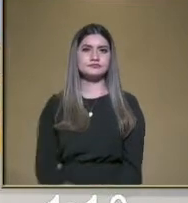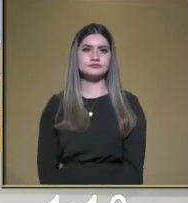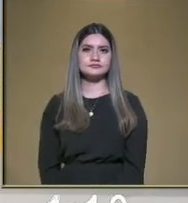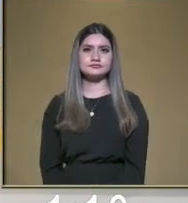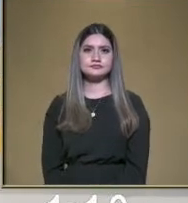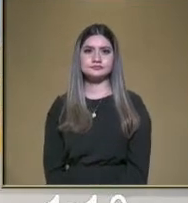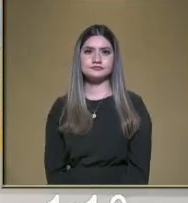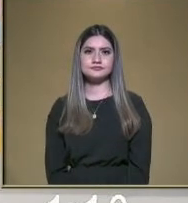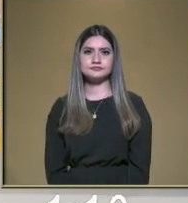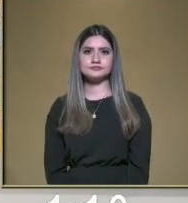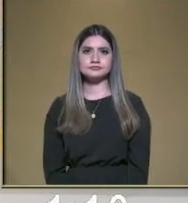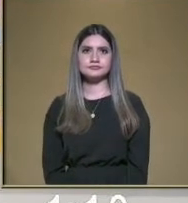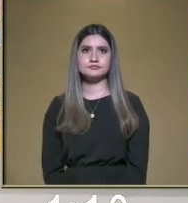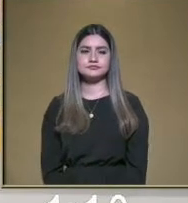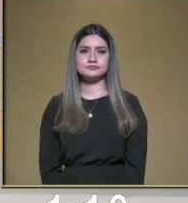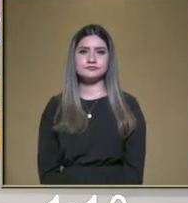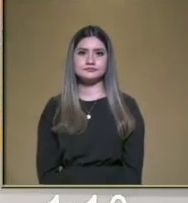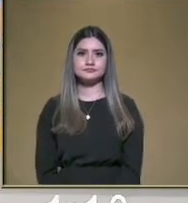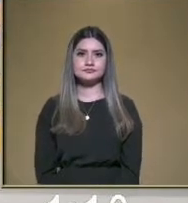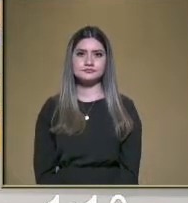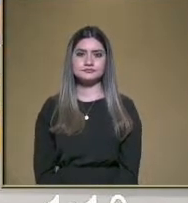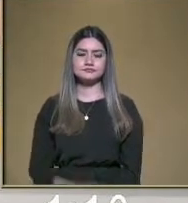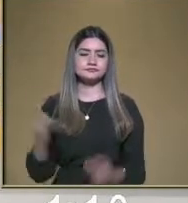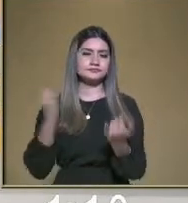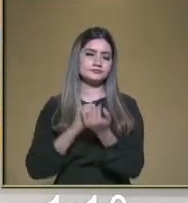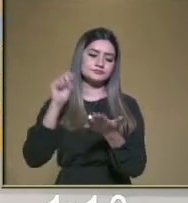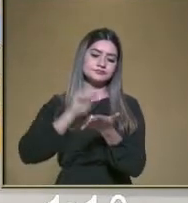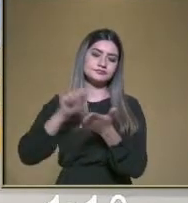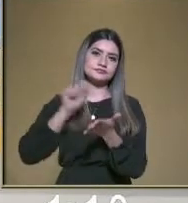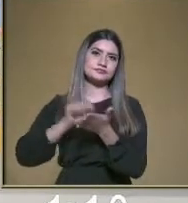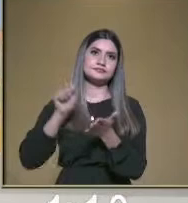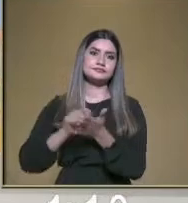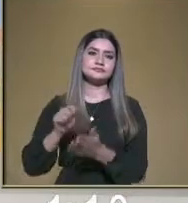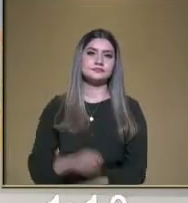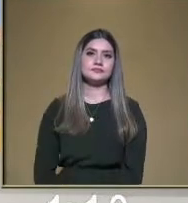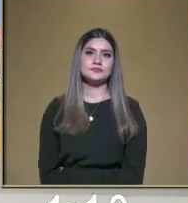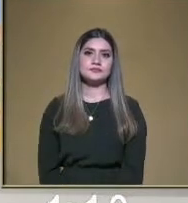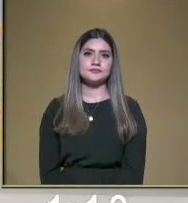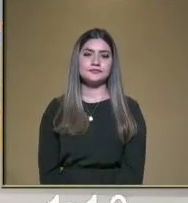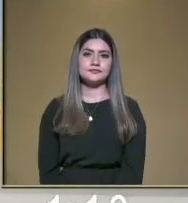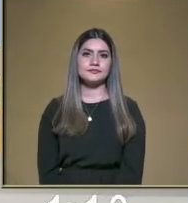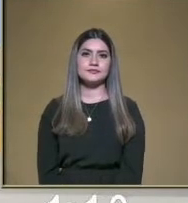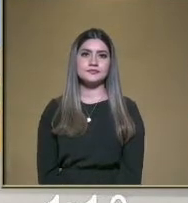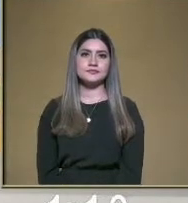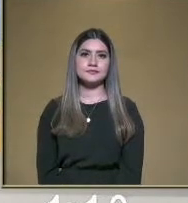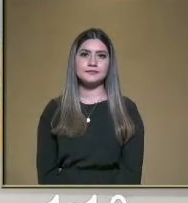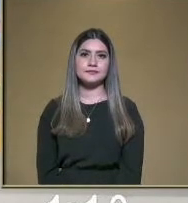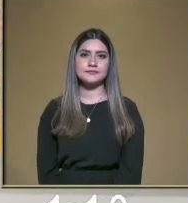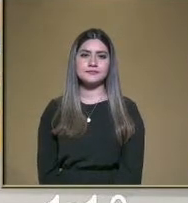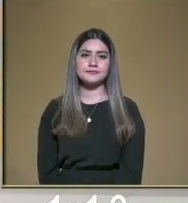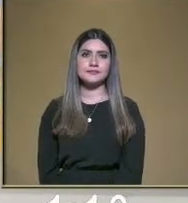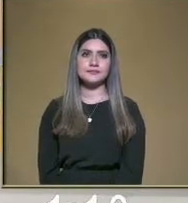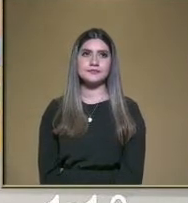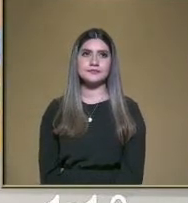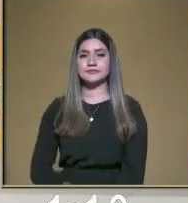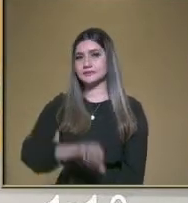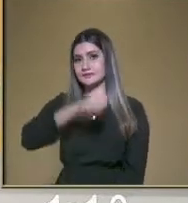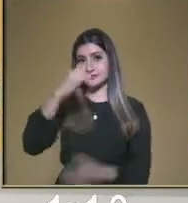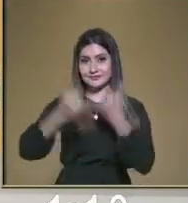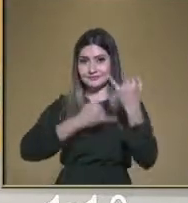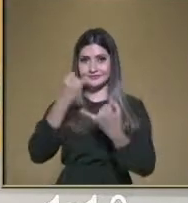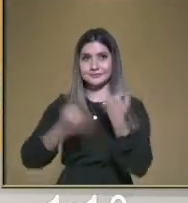las brumas para poder escribir, los marcadores. Así es, maestro. Bueno, tenemos otro,